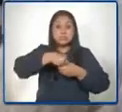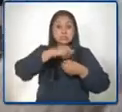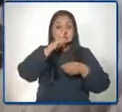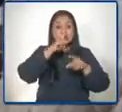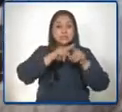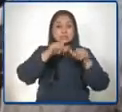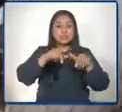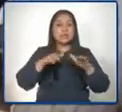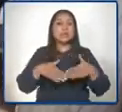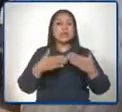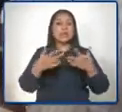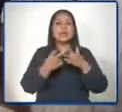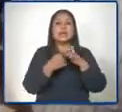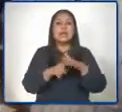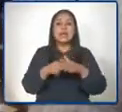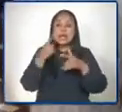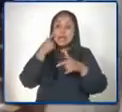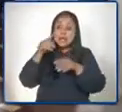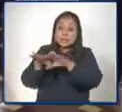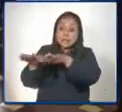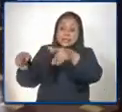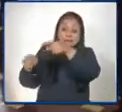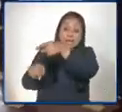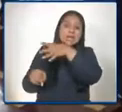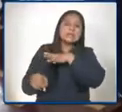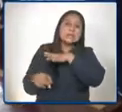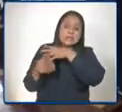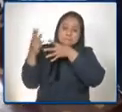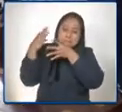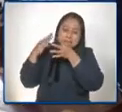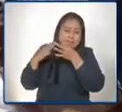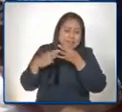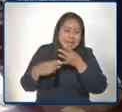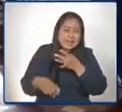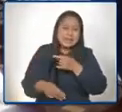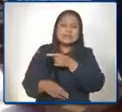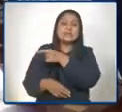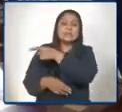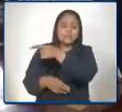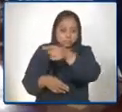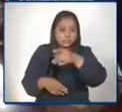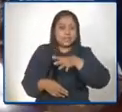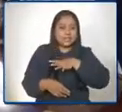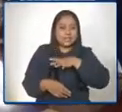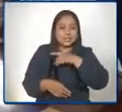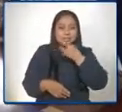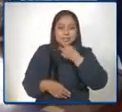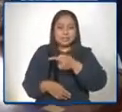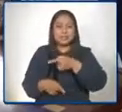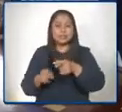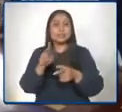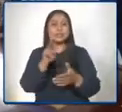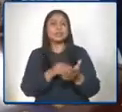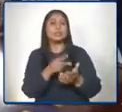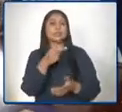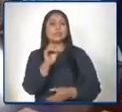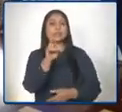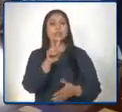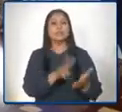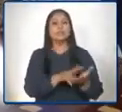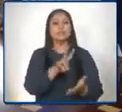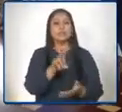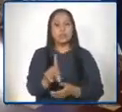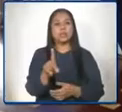la entrada hay una galería de todos los materiales que se ha hecho la producción del 2020-2021 y hemos